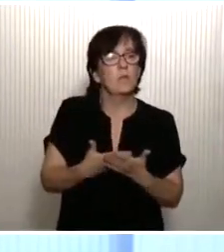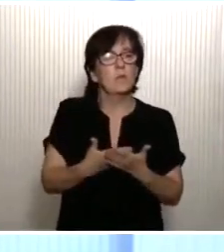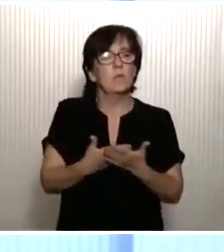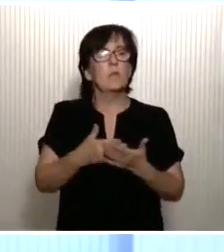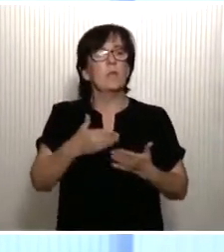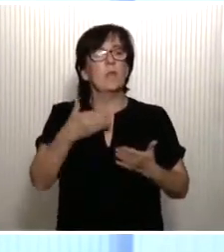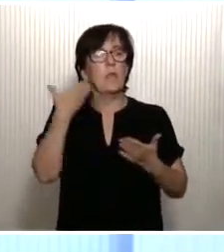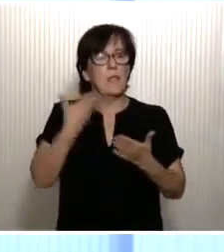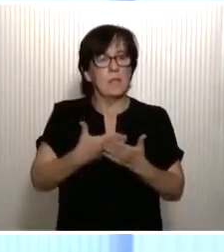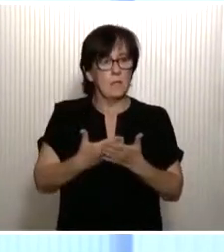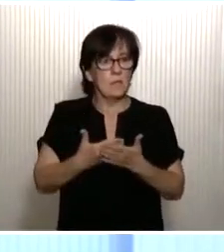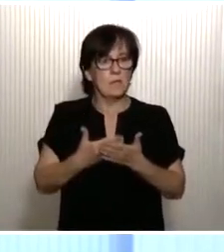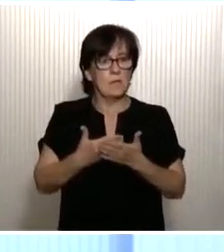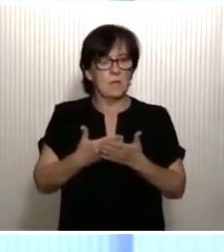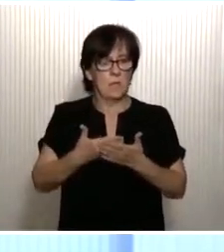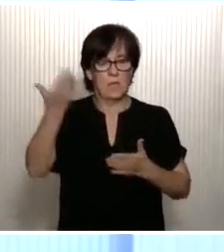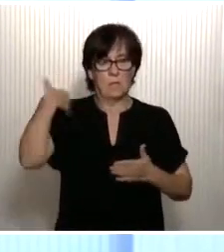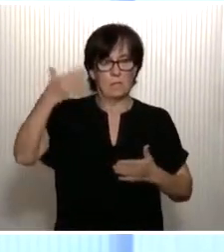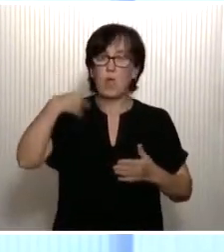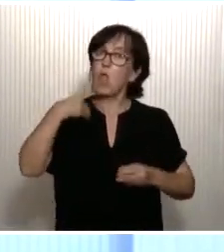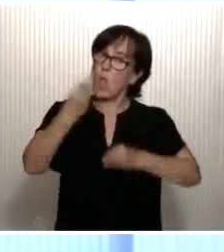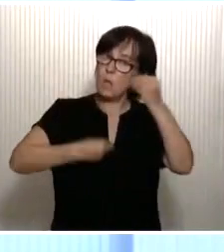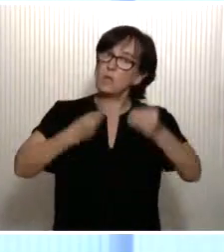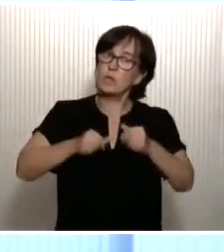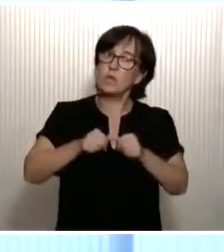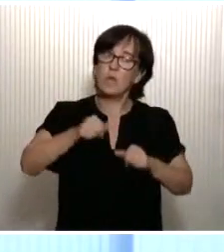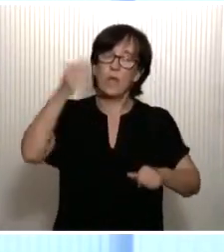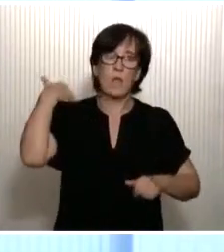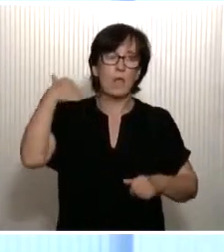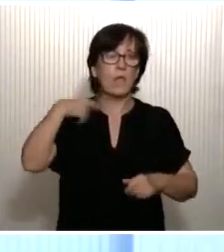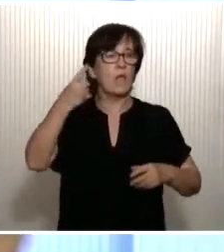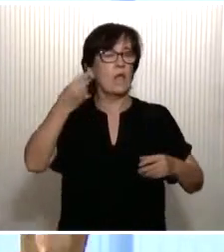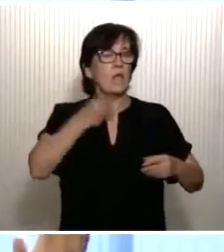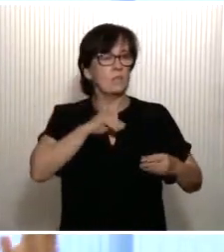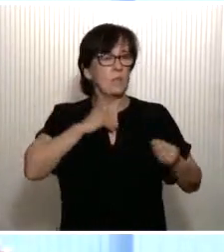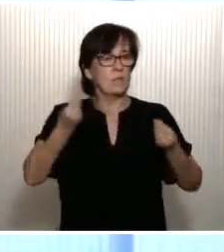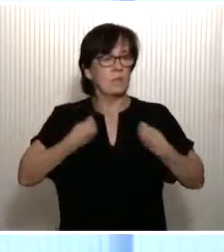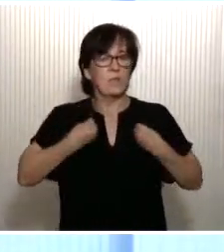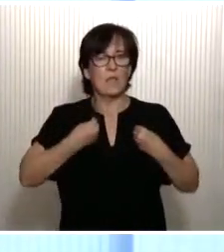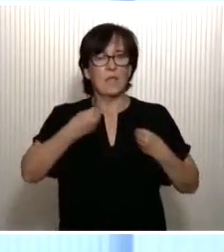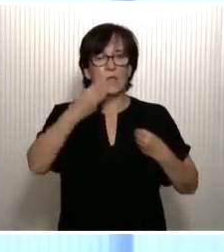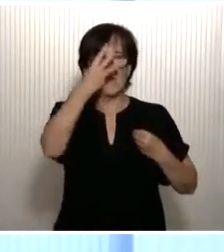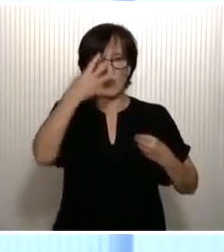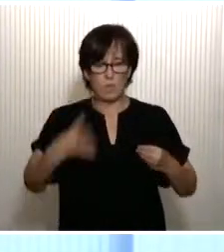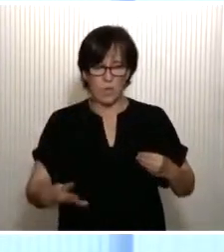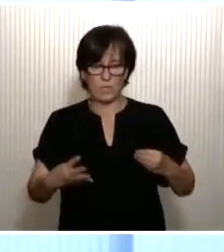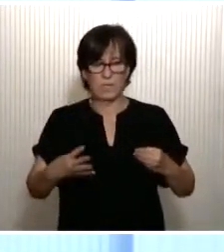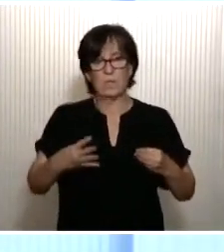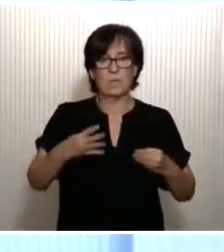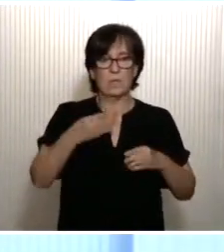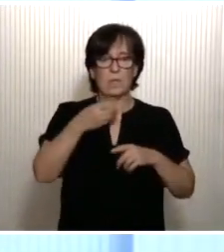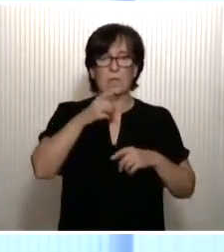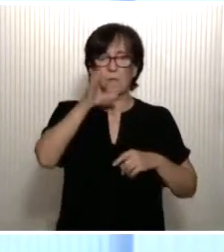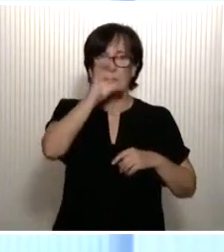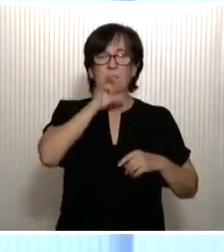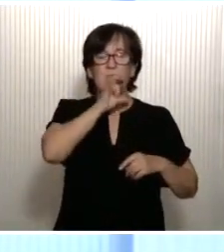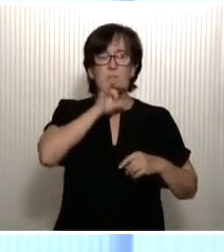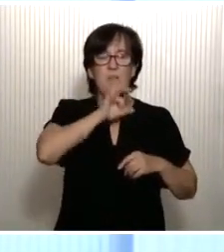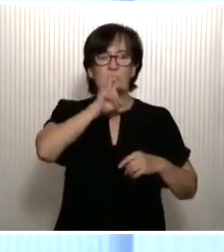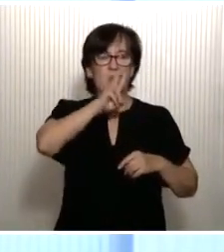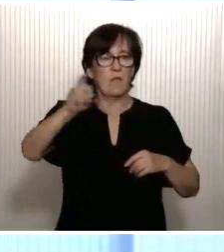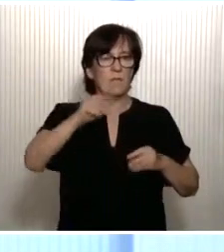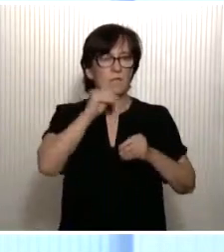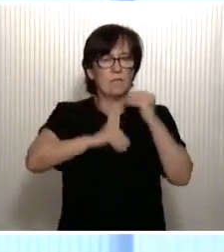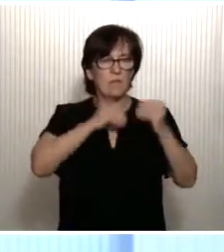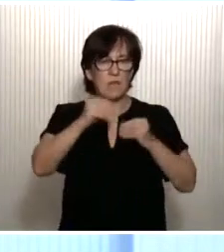demostrado en el pasado. Lo hemos hecho antes. España vivió las primeras tres cuartas partes del siglo XX, pensemoslo, una